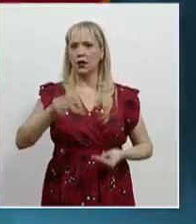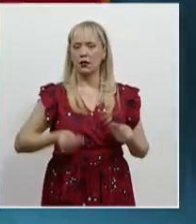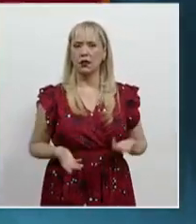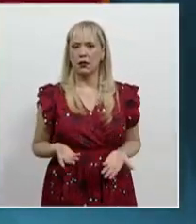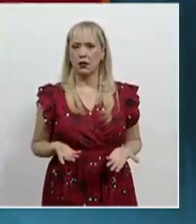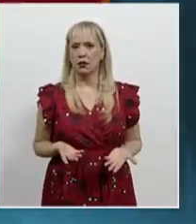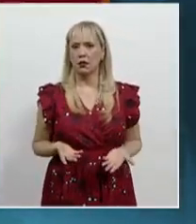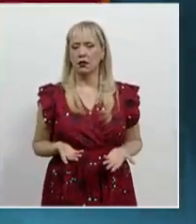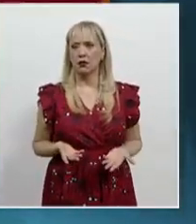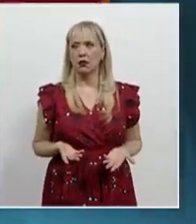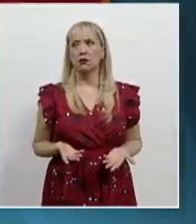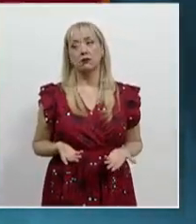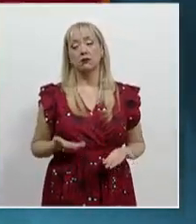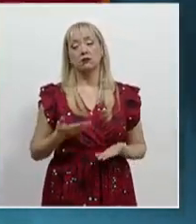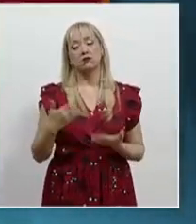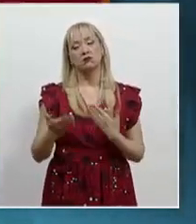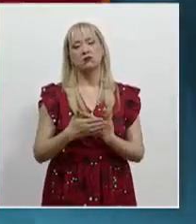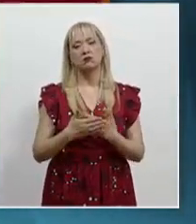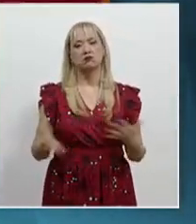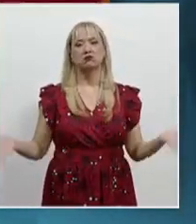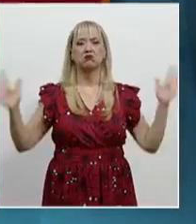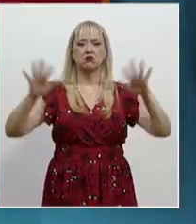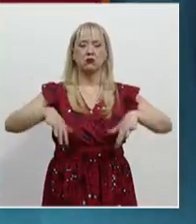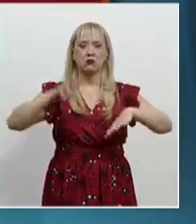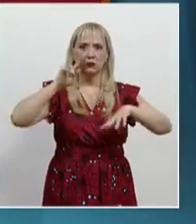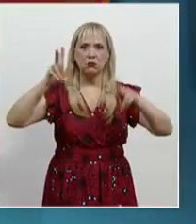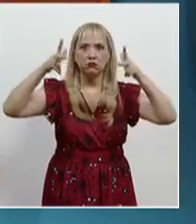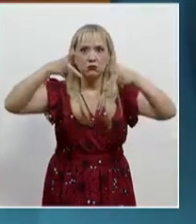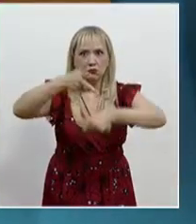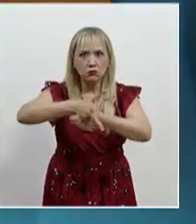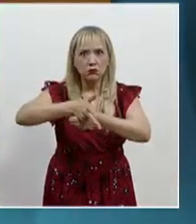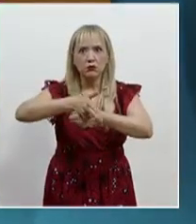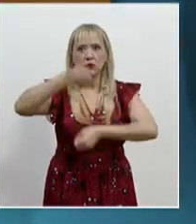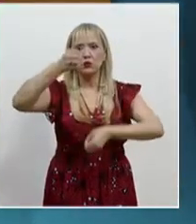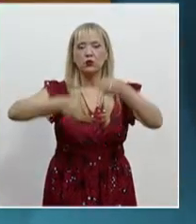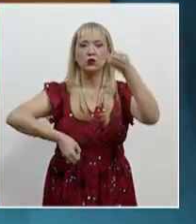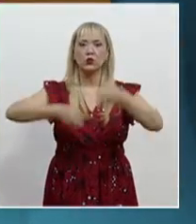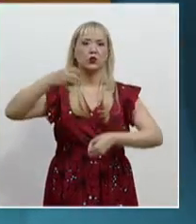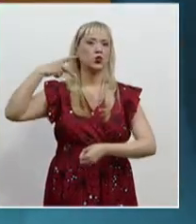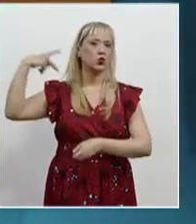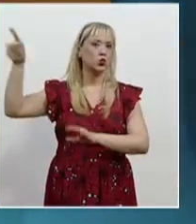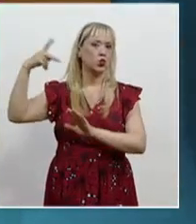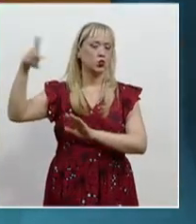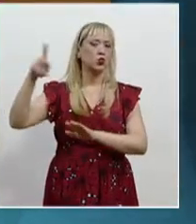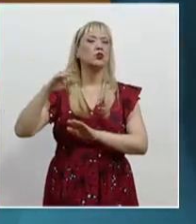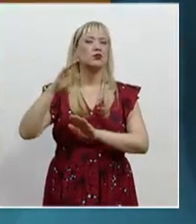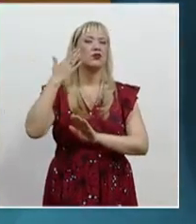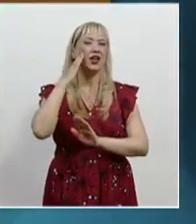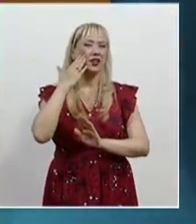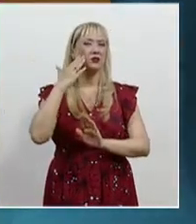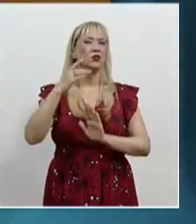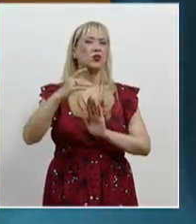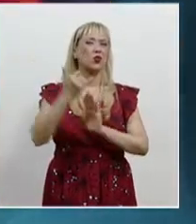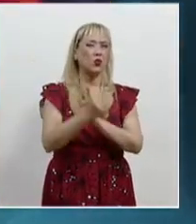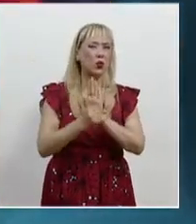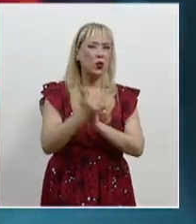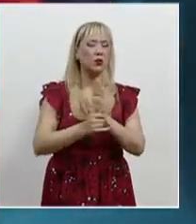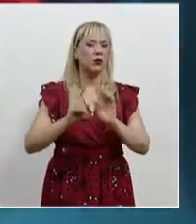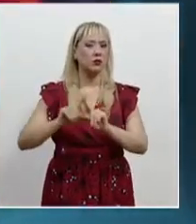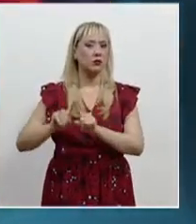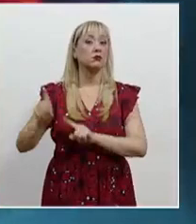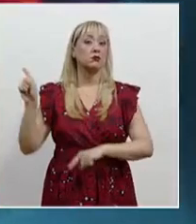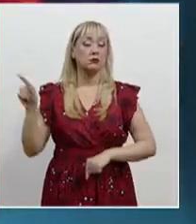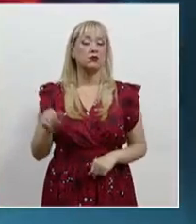llevará a cabo la audiencia pública y será transmitida a través de sus redes sociales. La Corte Interamericana